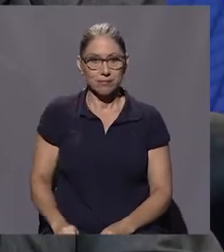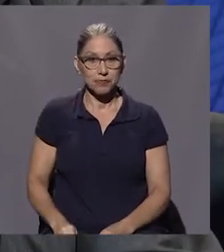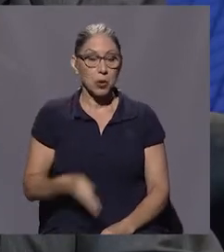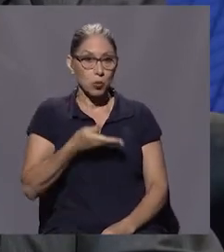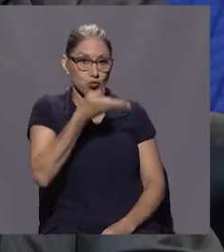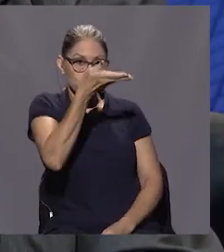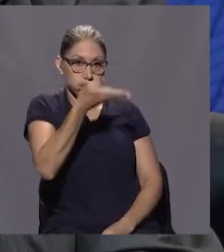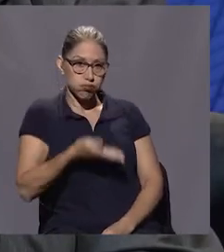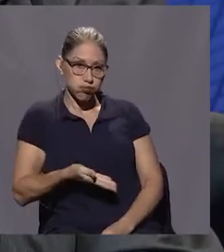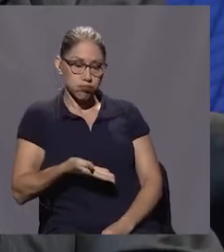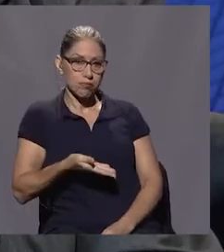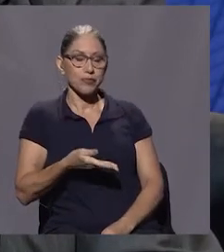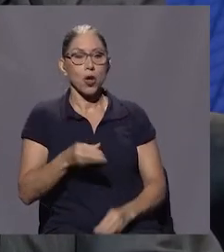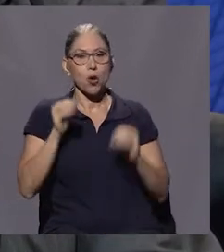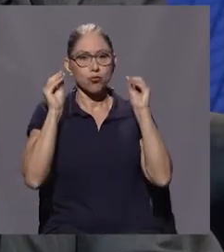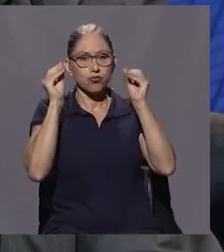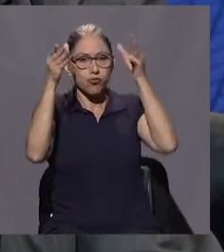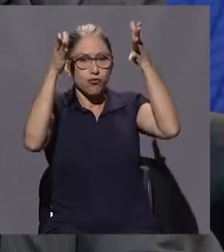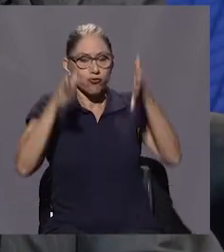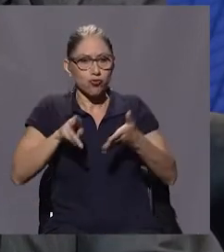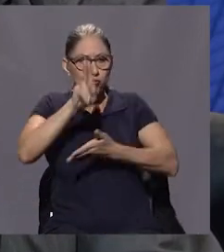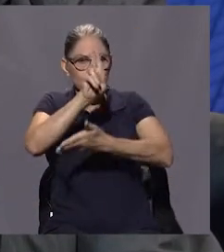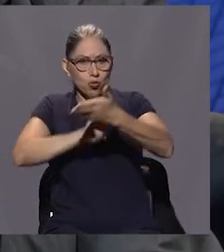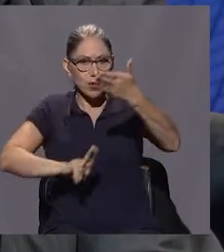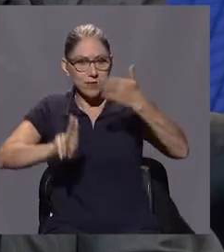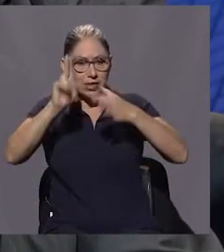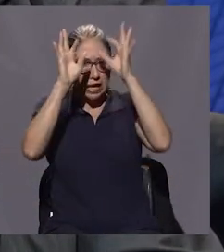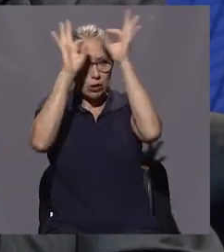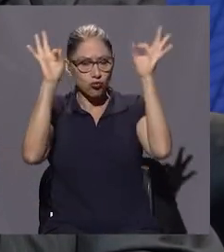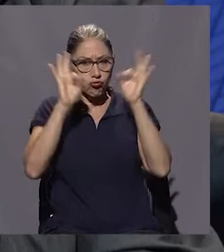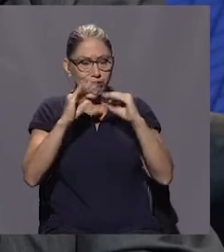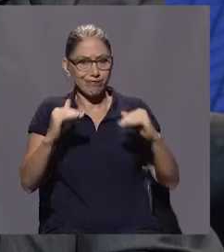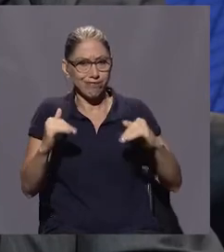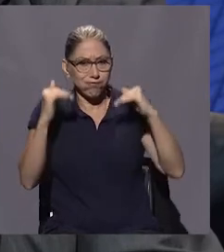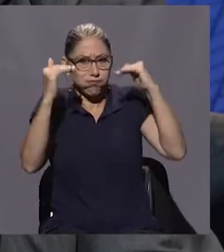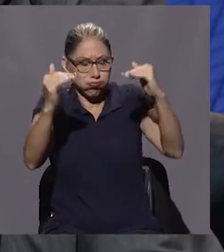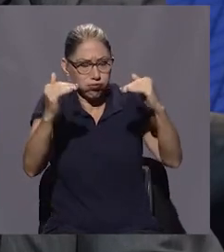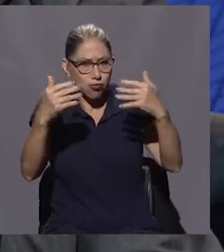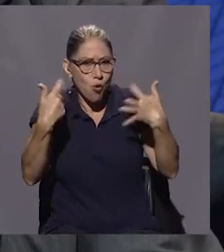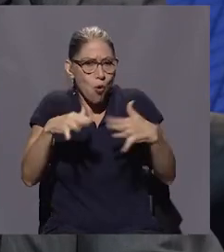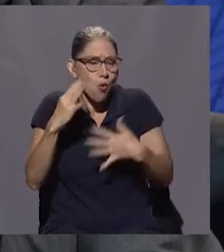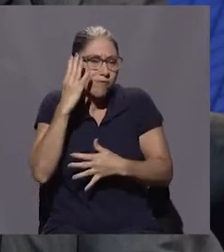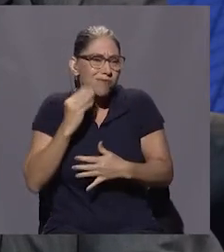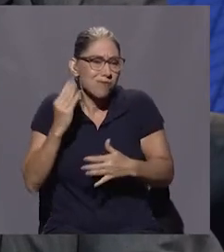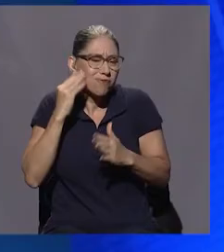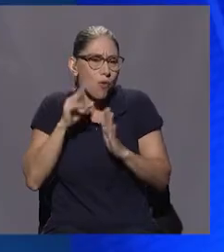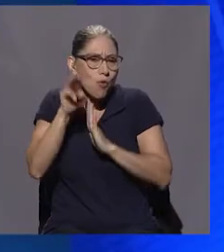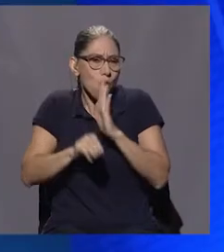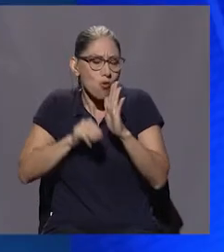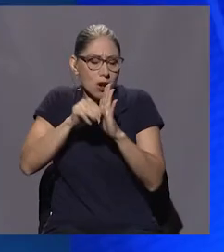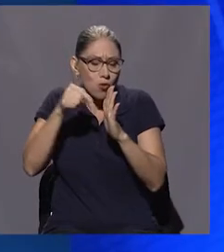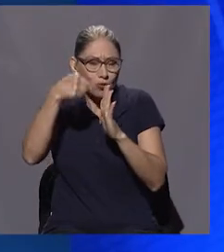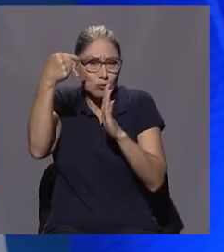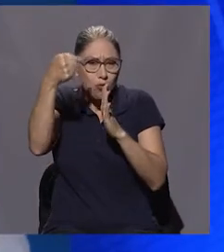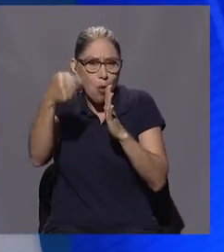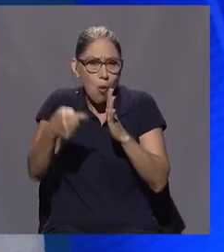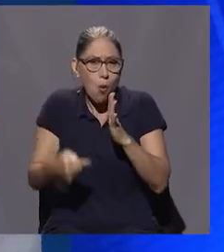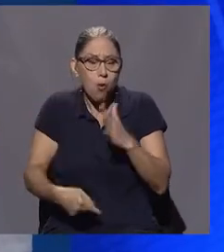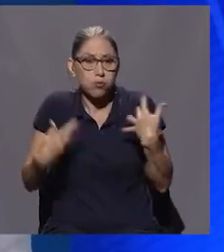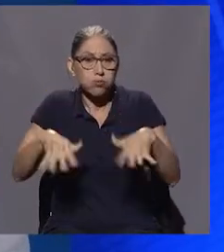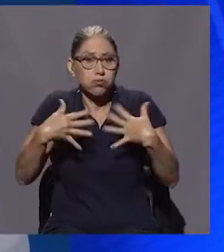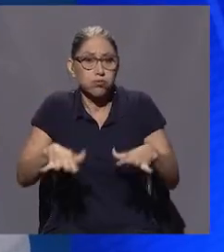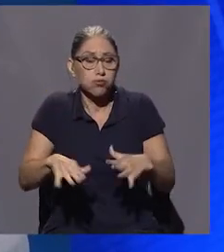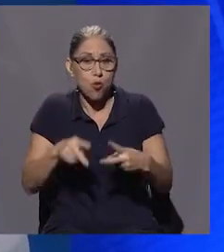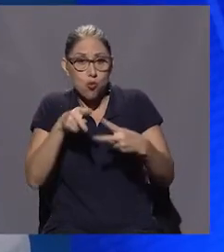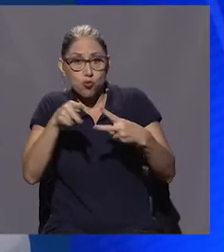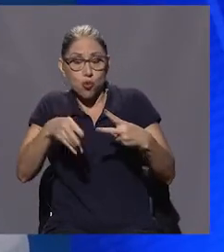Don Oscar es catedrático universitario, tiene un currículo inmenso y hay dos cosas que yo destaco mucho de